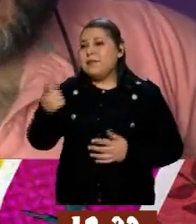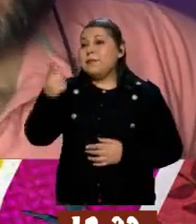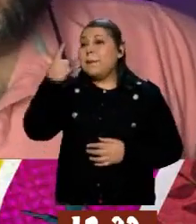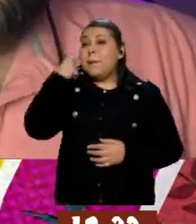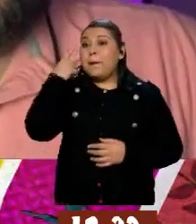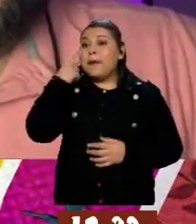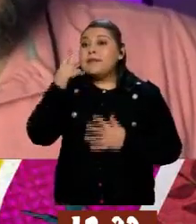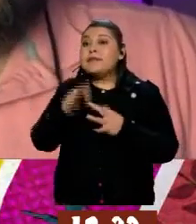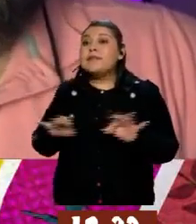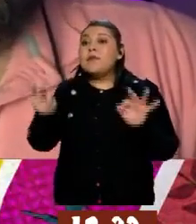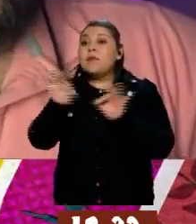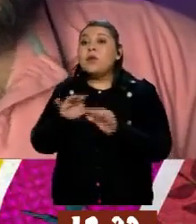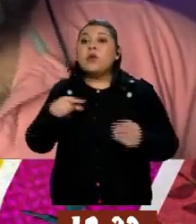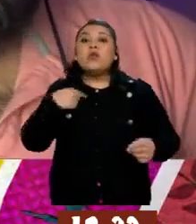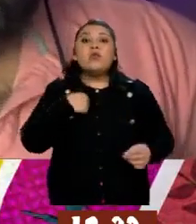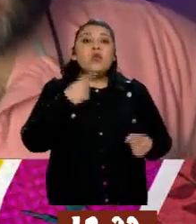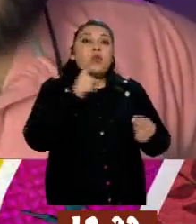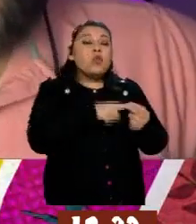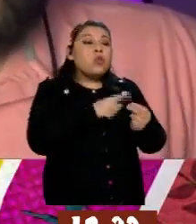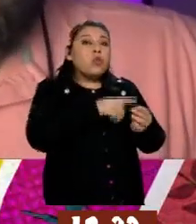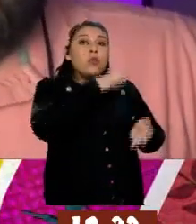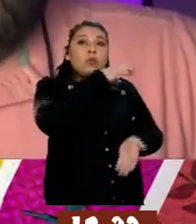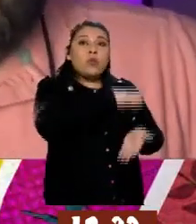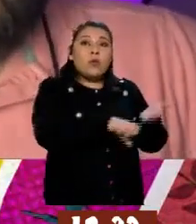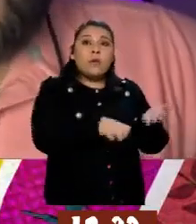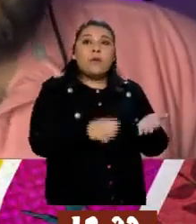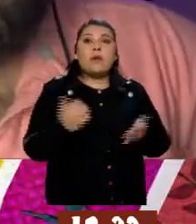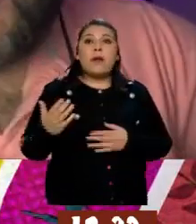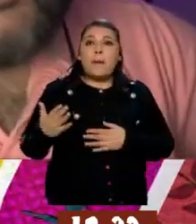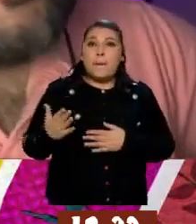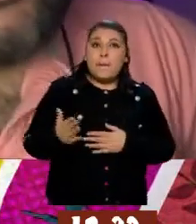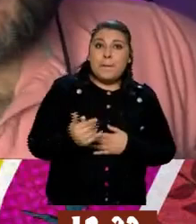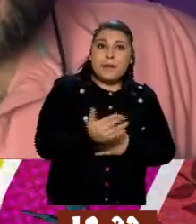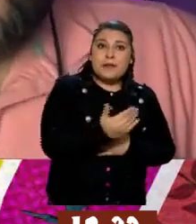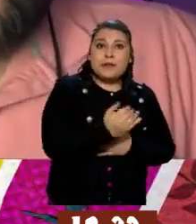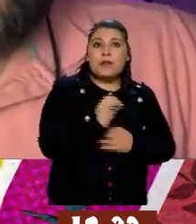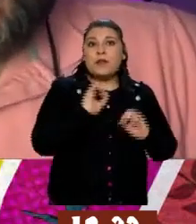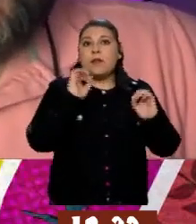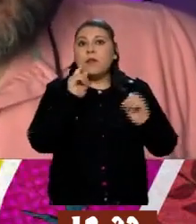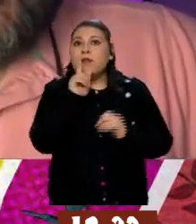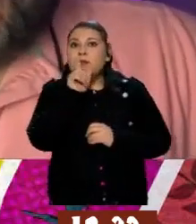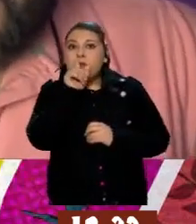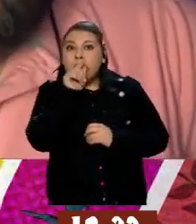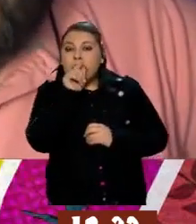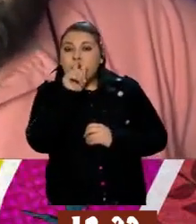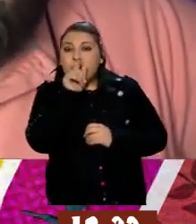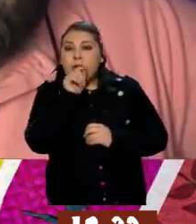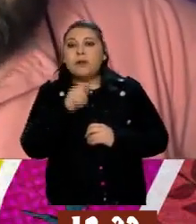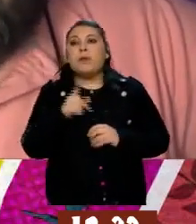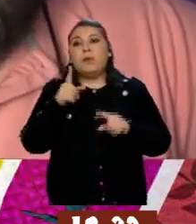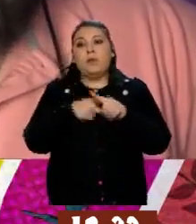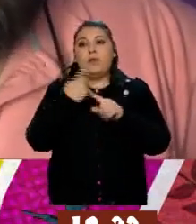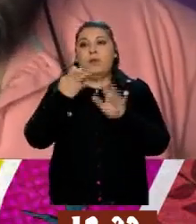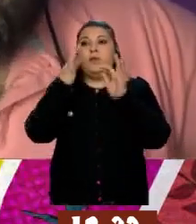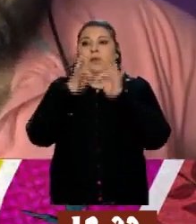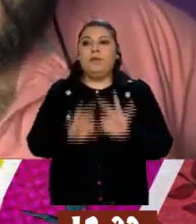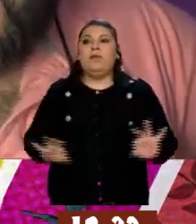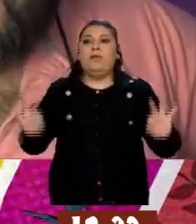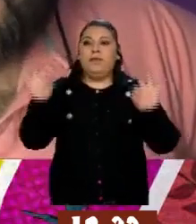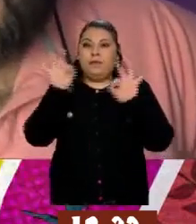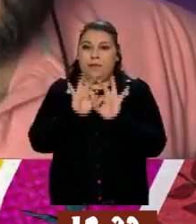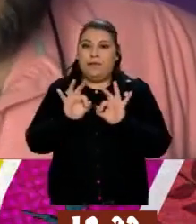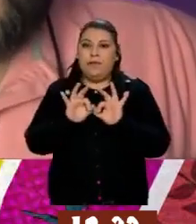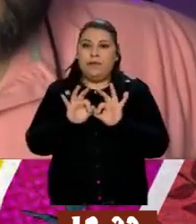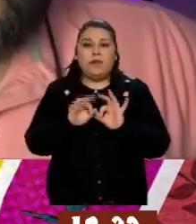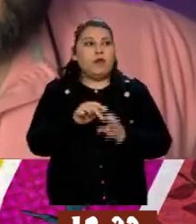compra uno la carne, o el pollo o el pescado, porque ninguna carne se debe lavar, ninguna. Entonces, es bien importante ver dónde la compras, que haya cuidado bien la